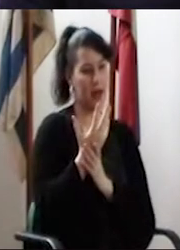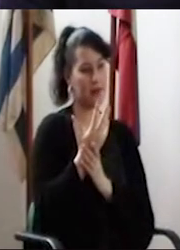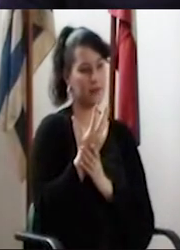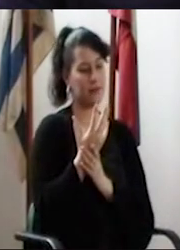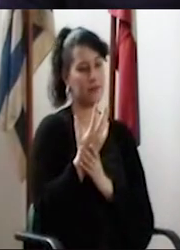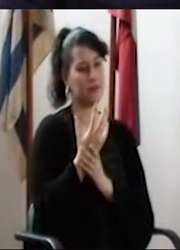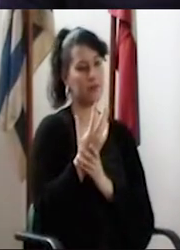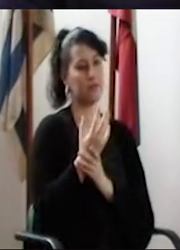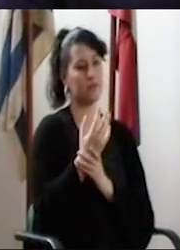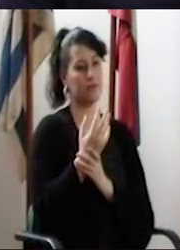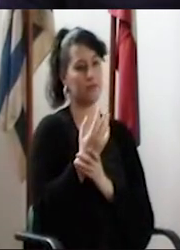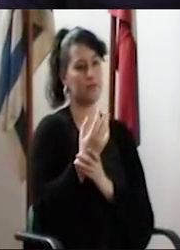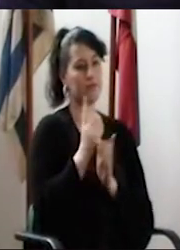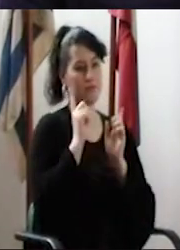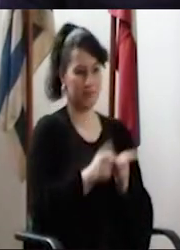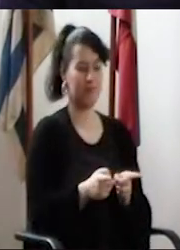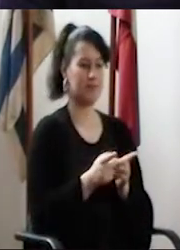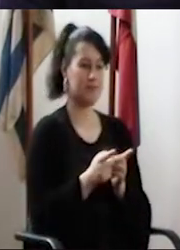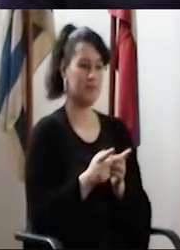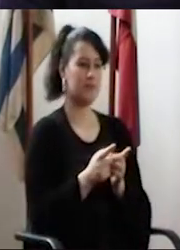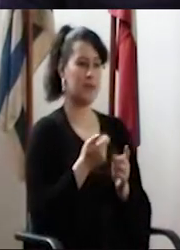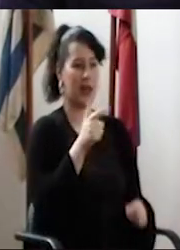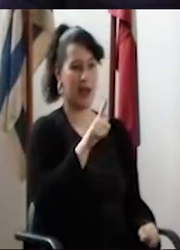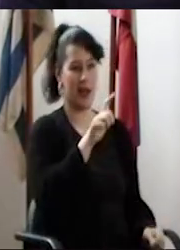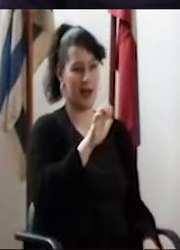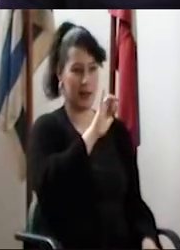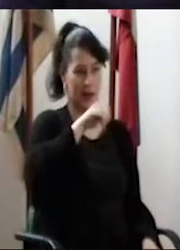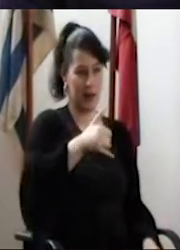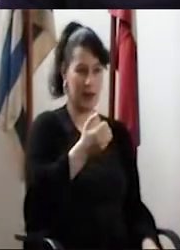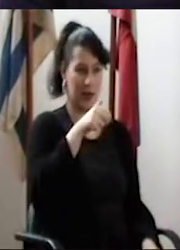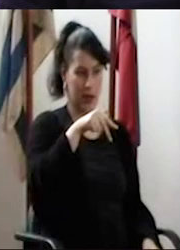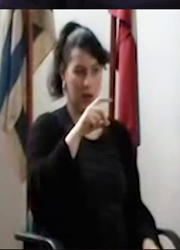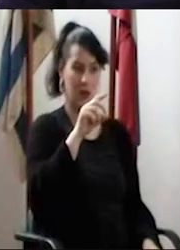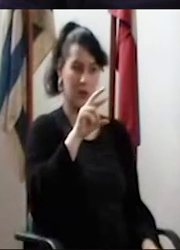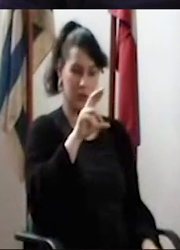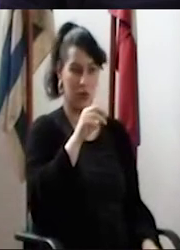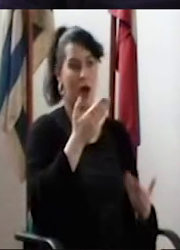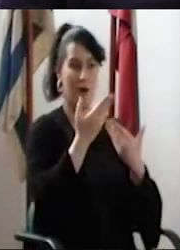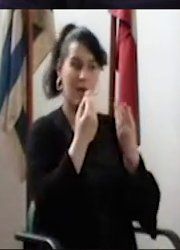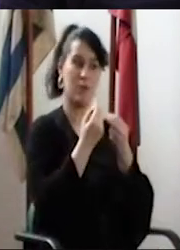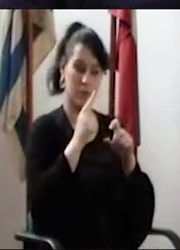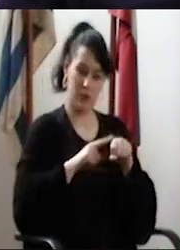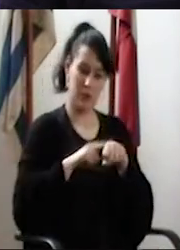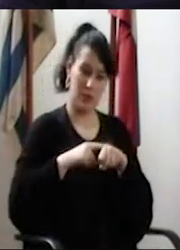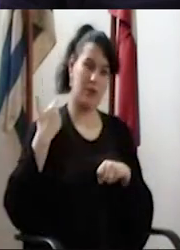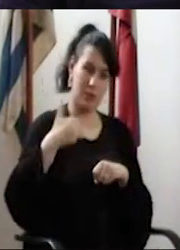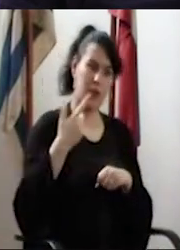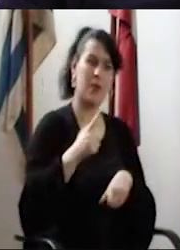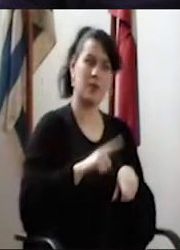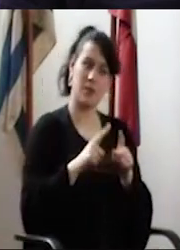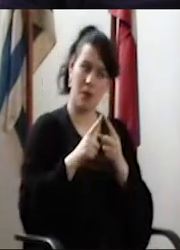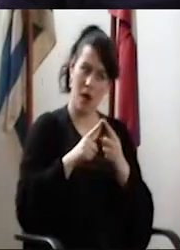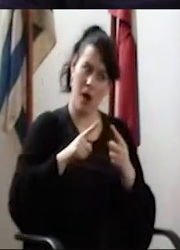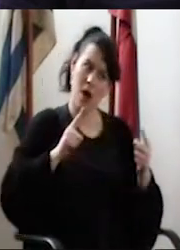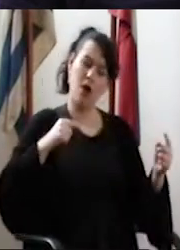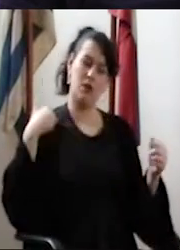de elaboración para consolidarse el EPD, que también Alejandro comentaba el tiempo que nos llevó. Pero